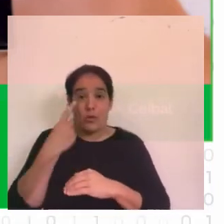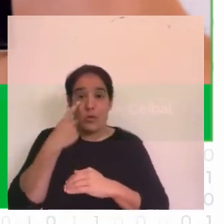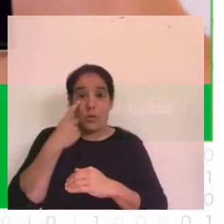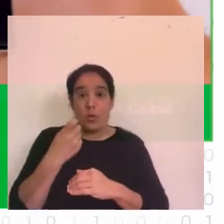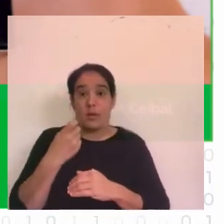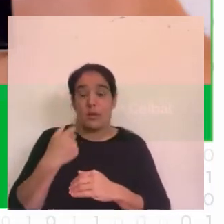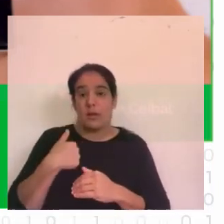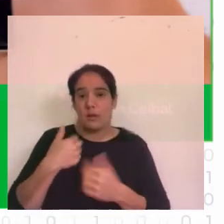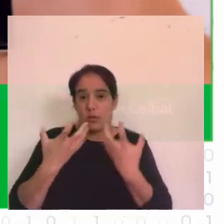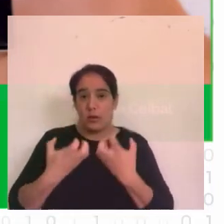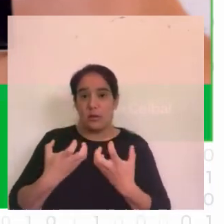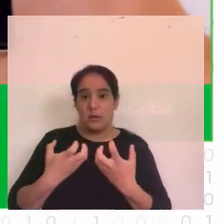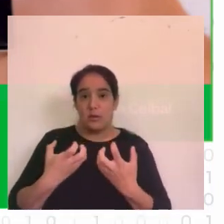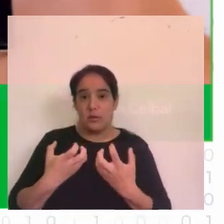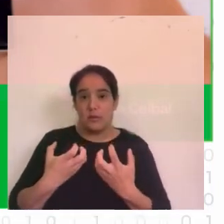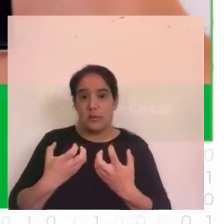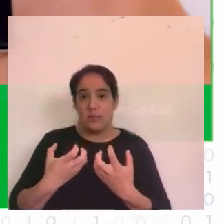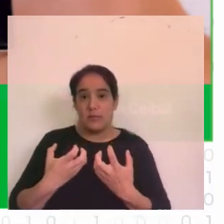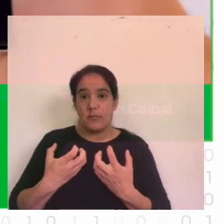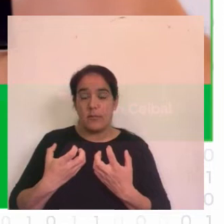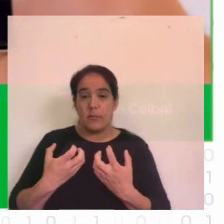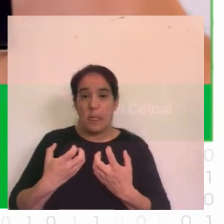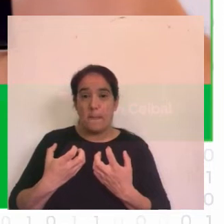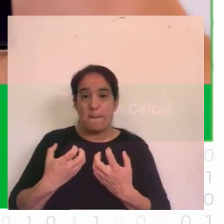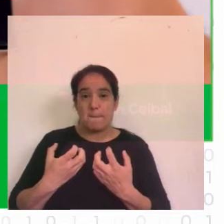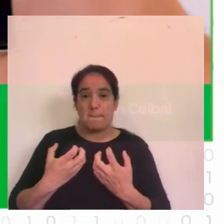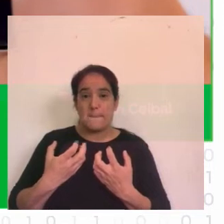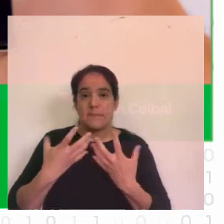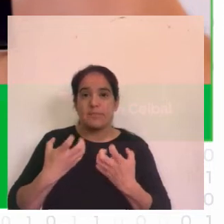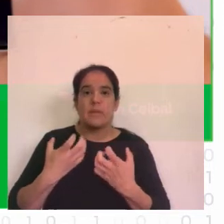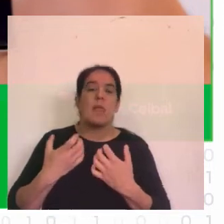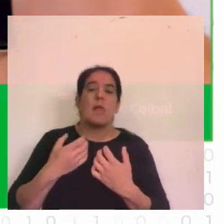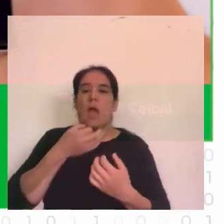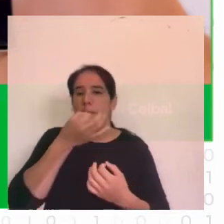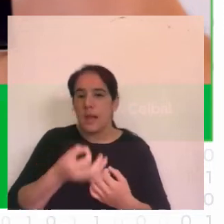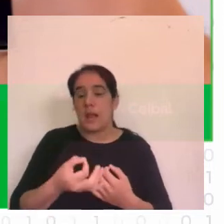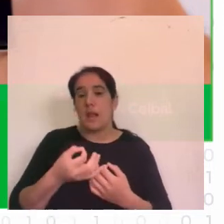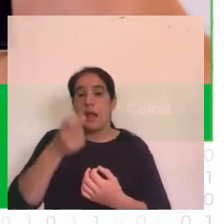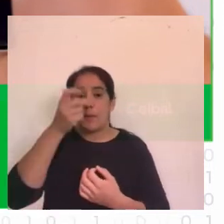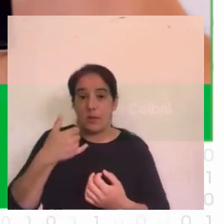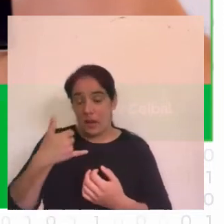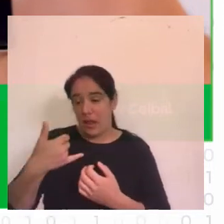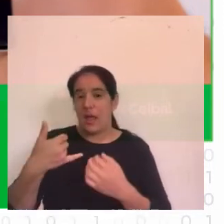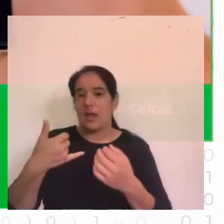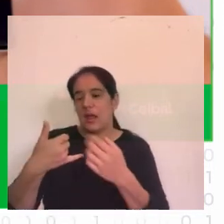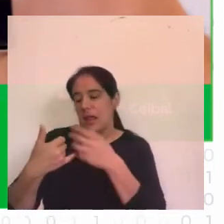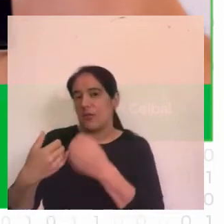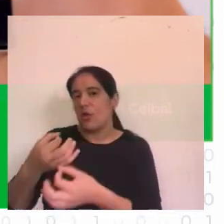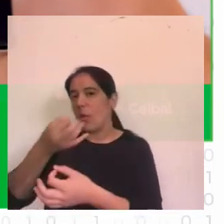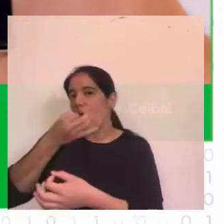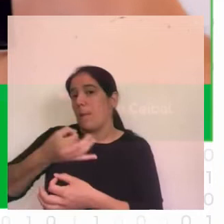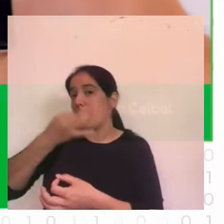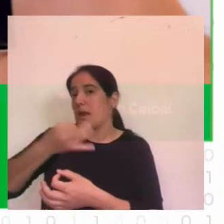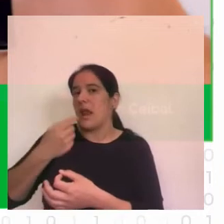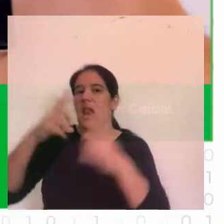pretendíamos que era estar constantemente explicándole al usuario lo que tiene enfrente nos dimos cuenta que no